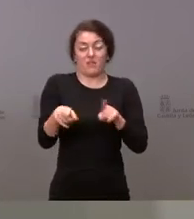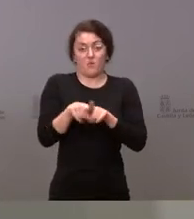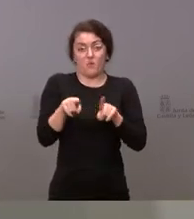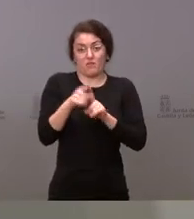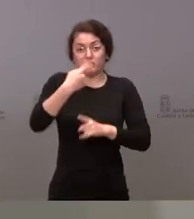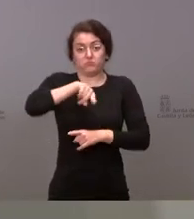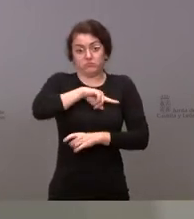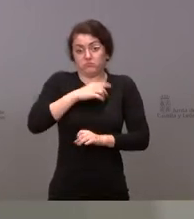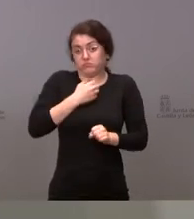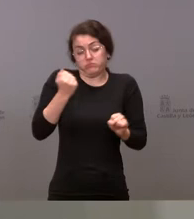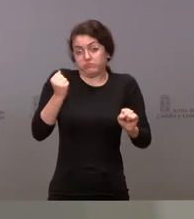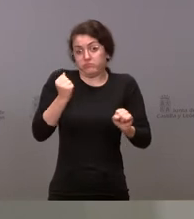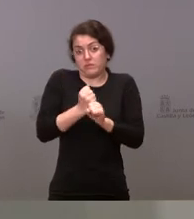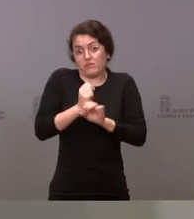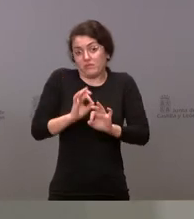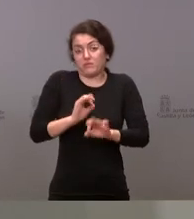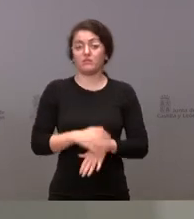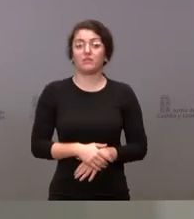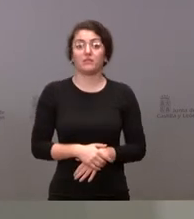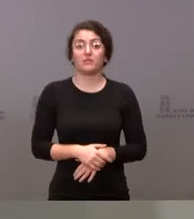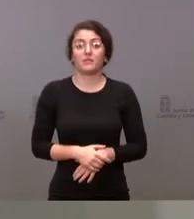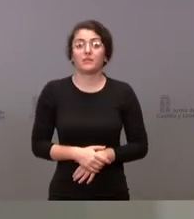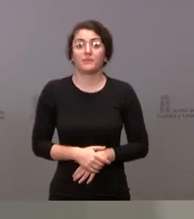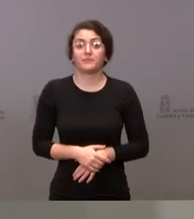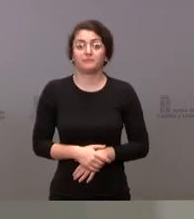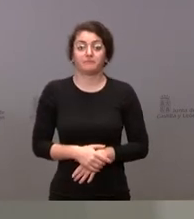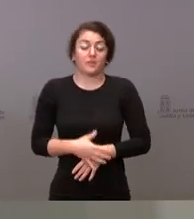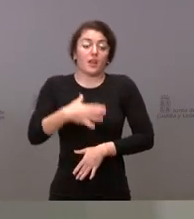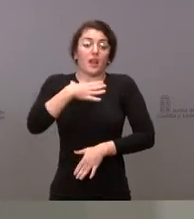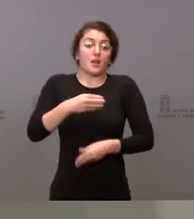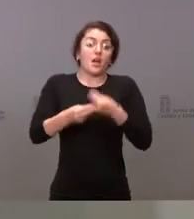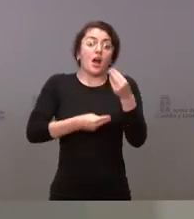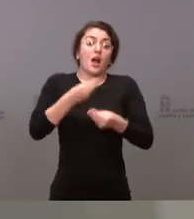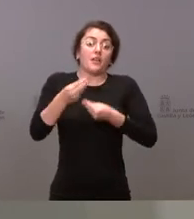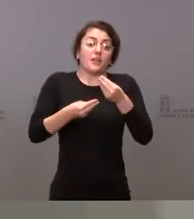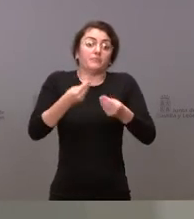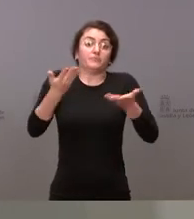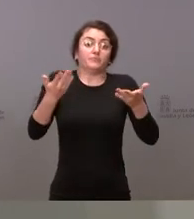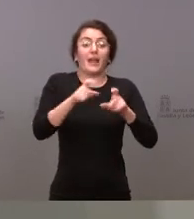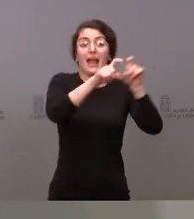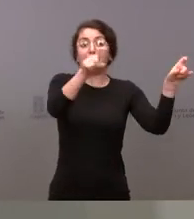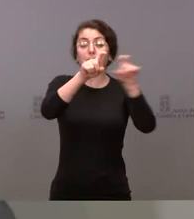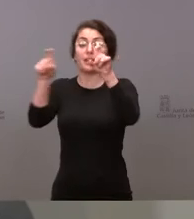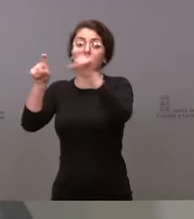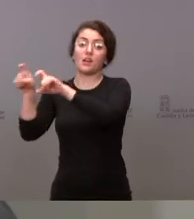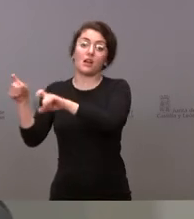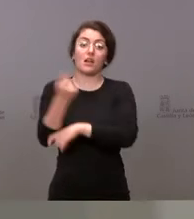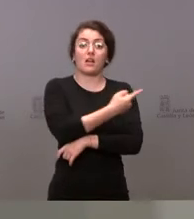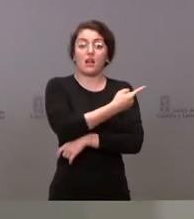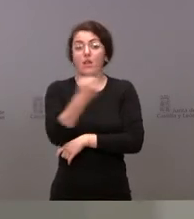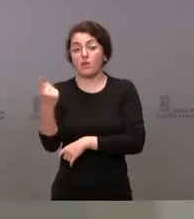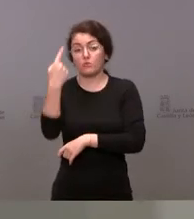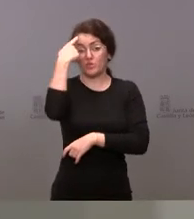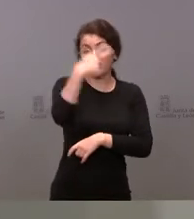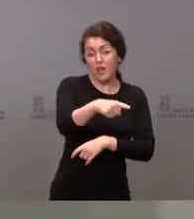teníamos que mover. Pero en ese marco hay posibilidades de hacer cosas. Cada uno en su empresa sabe qué marco, qué convenio,